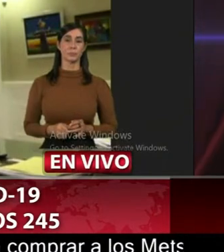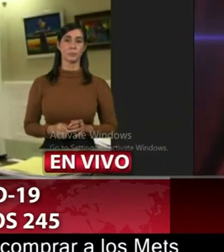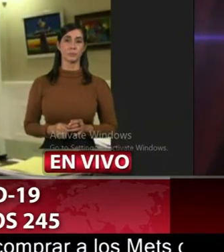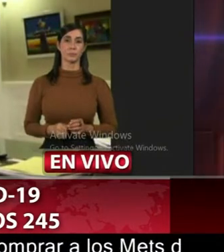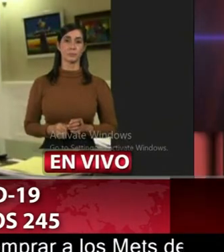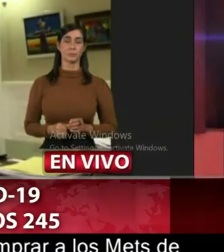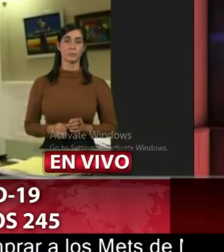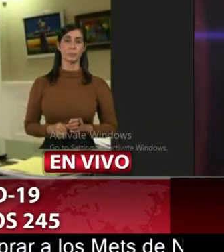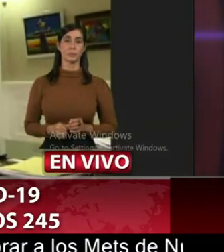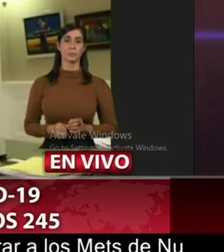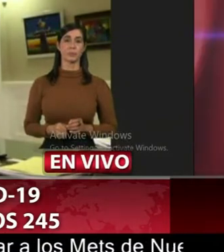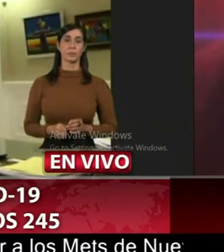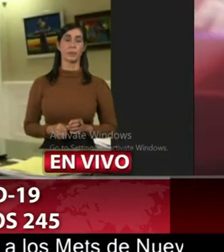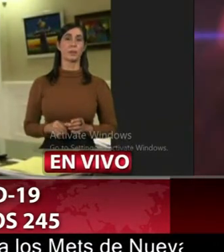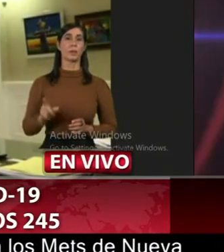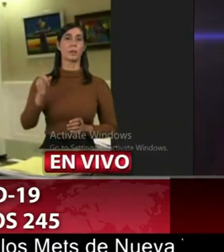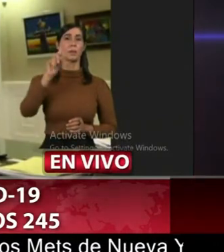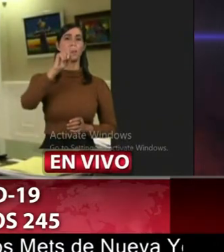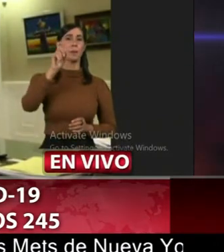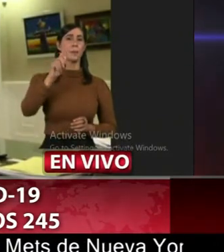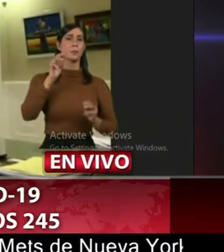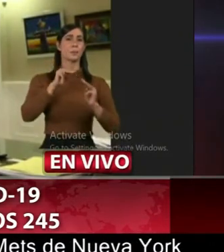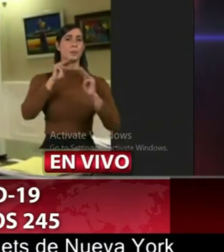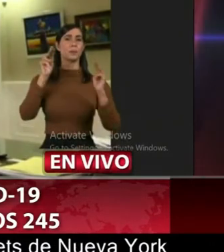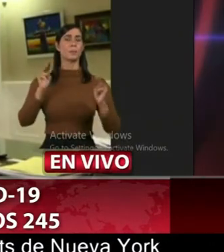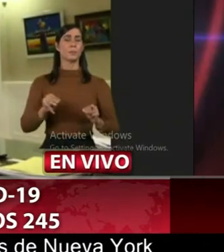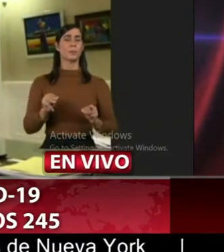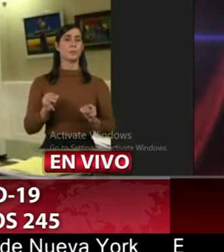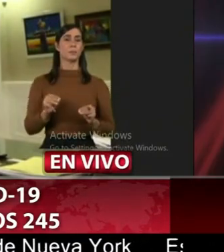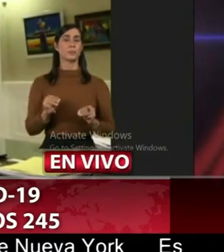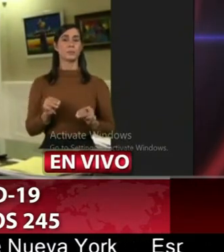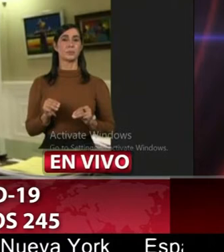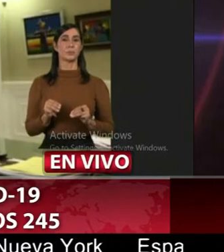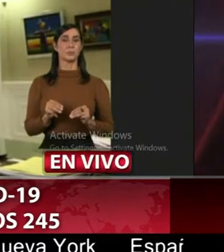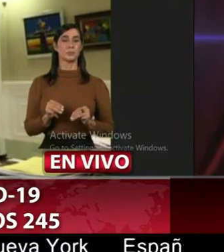bueno pues quiero preguntar al ministro se ha